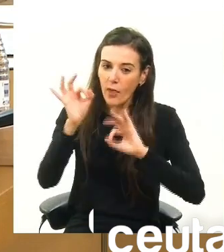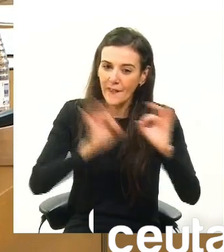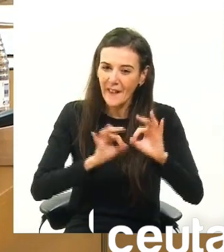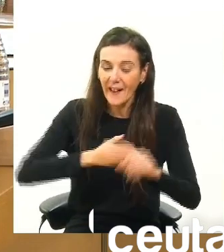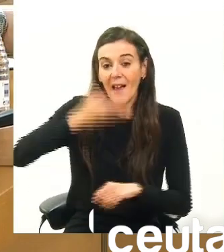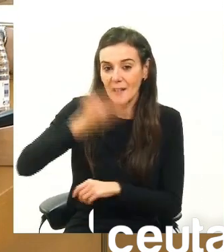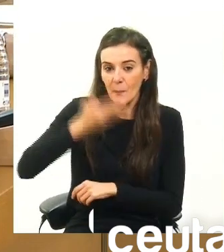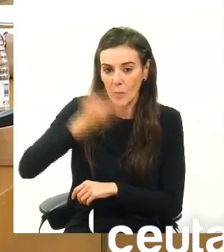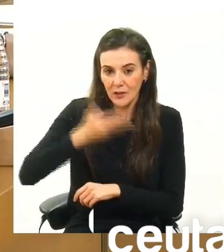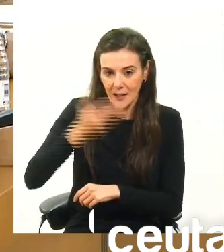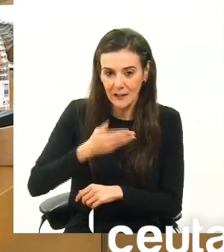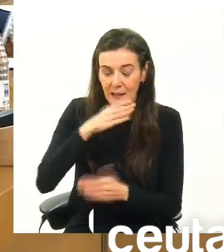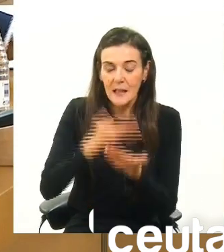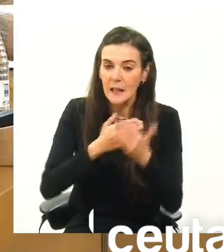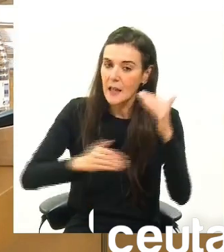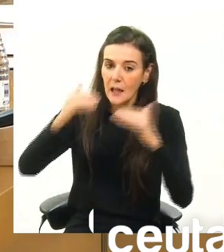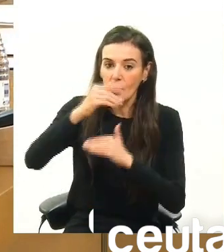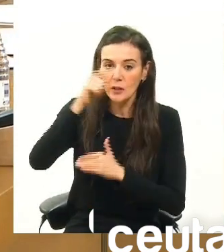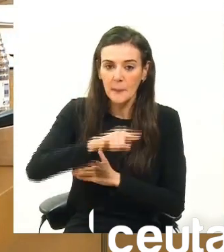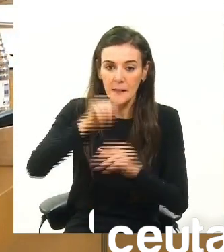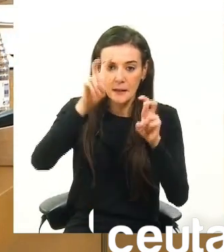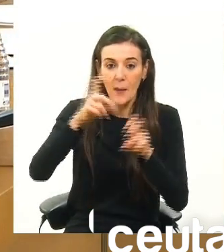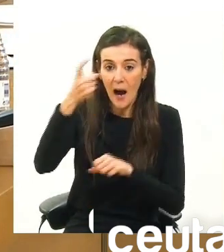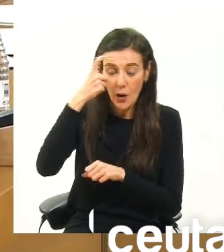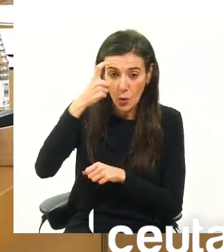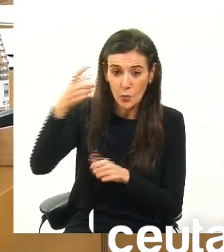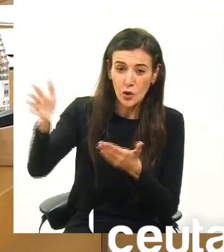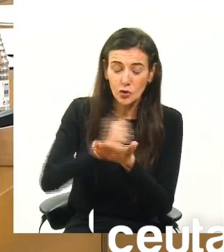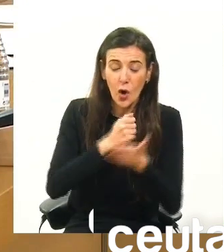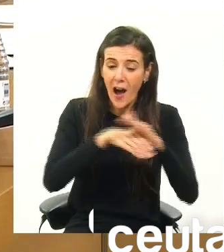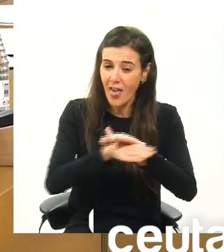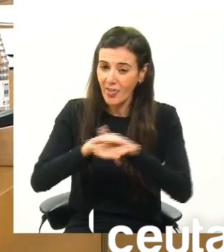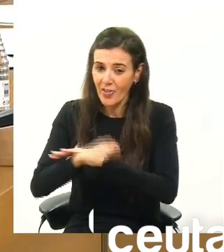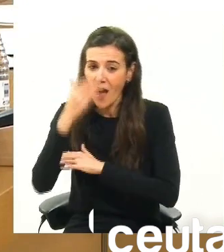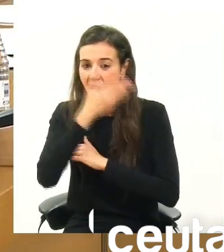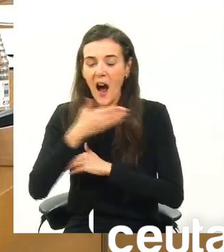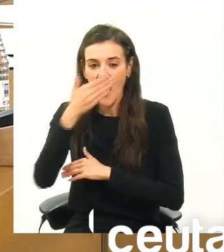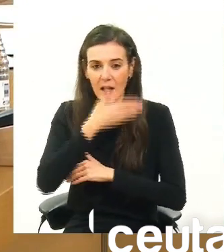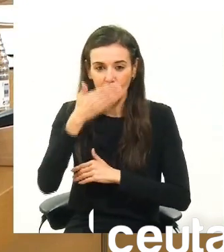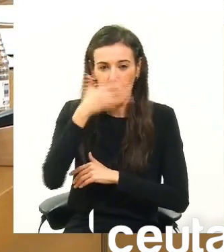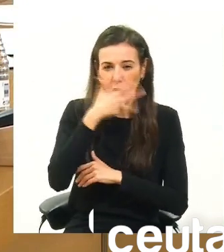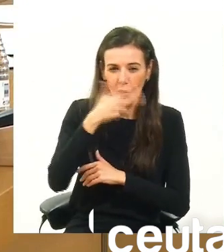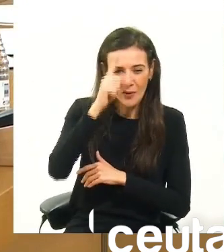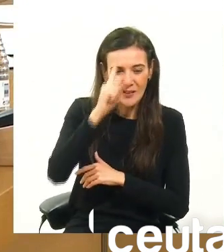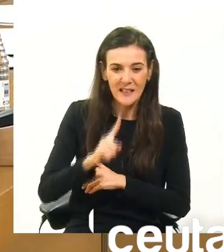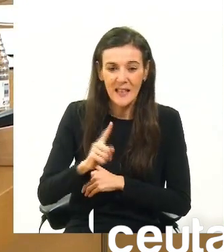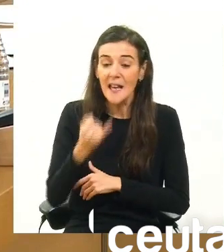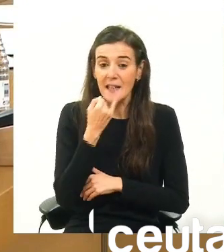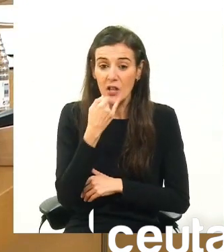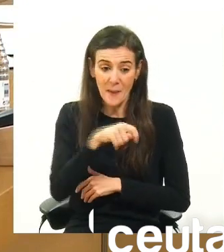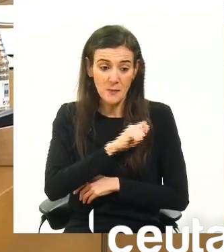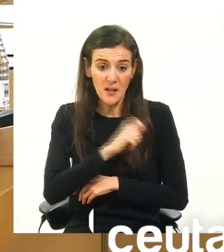importante y demasiado elevado de los alumnos que acceden a las escuelas sin conocer el idioma español.